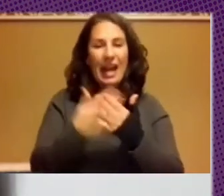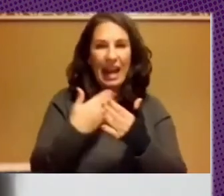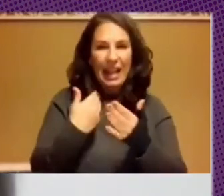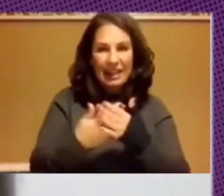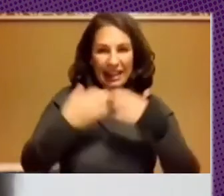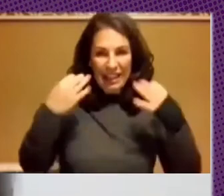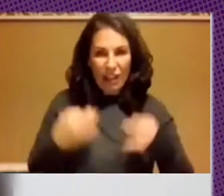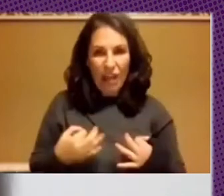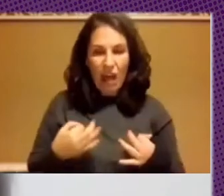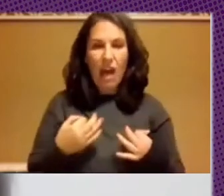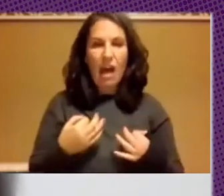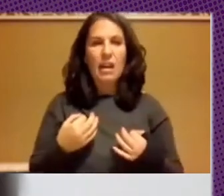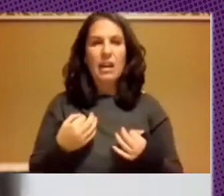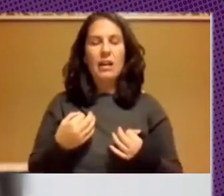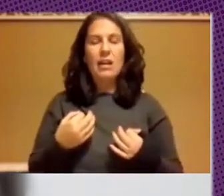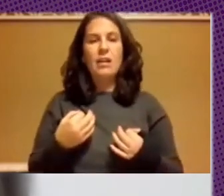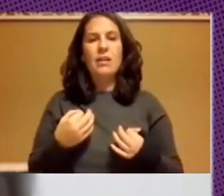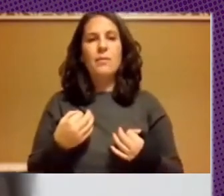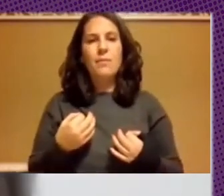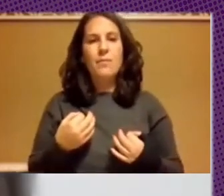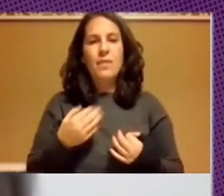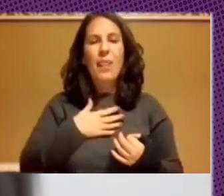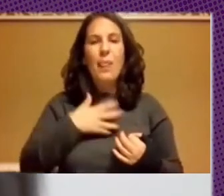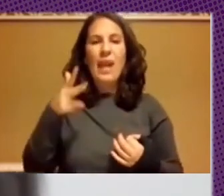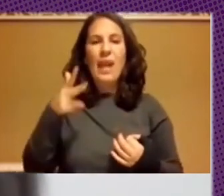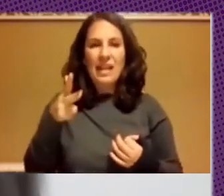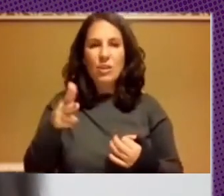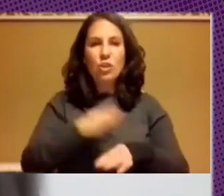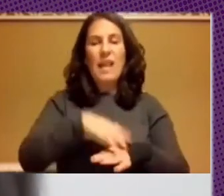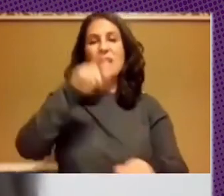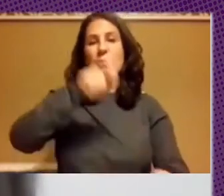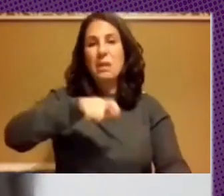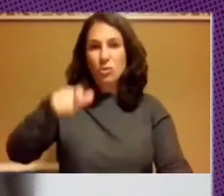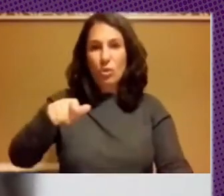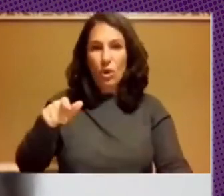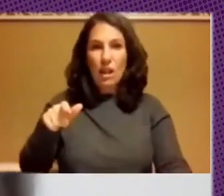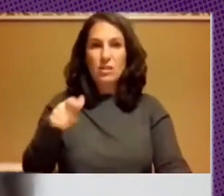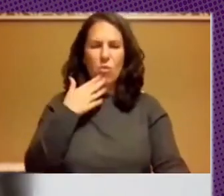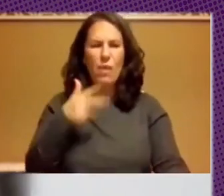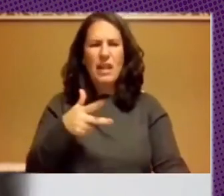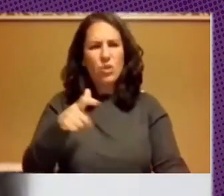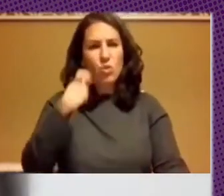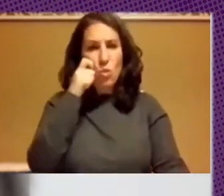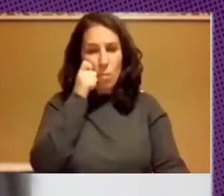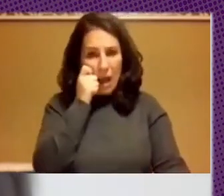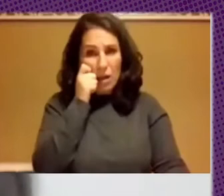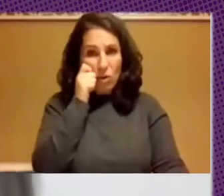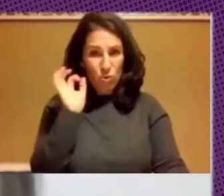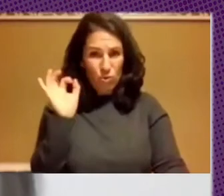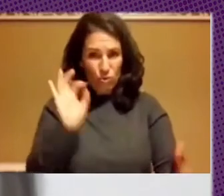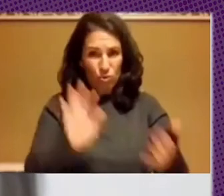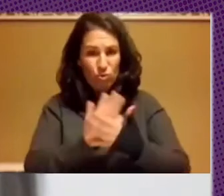garantizar los los derechos de las personas como derechos humanos me estoy refiriendo